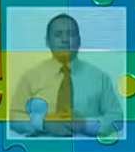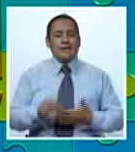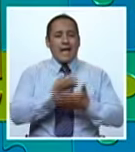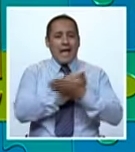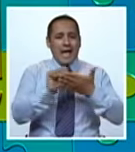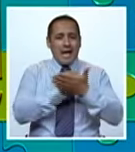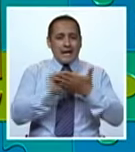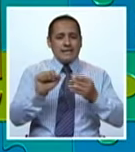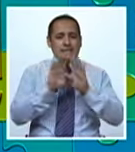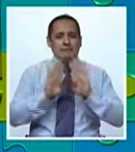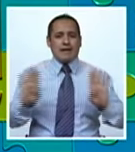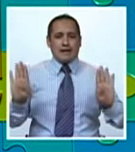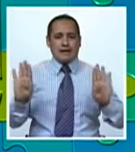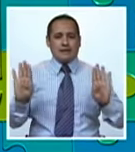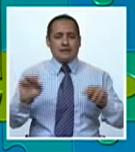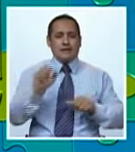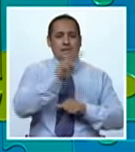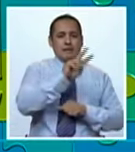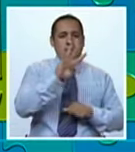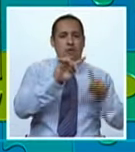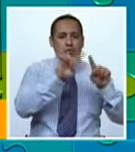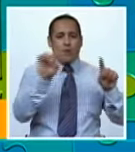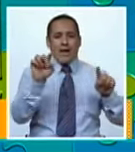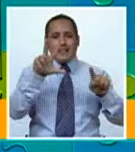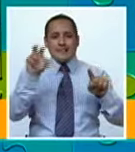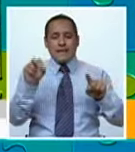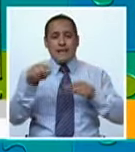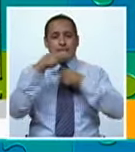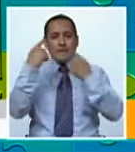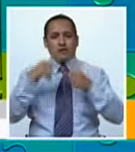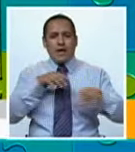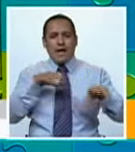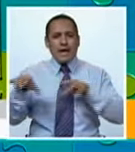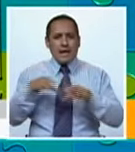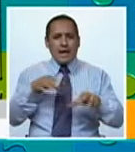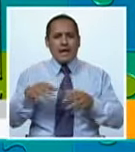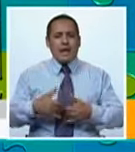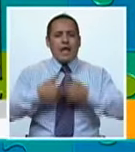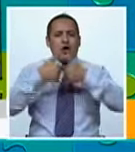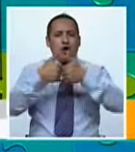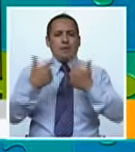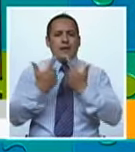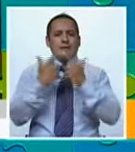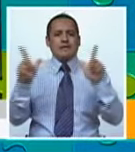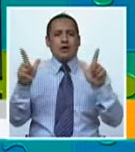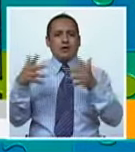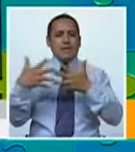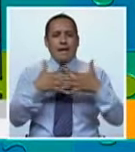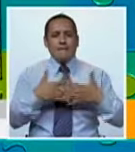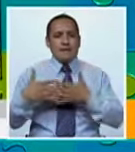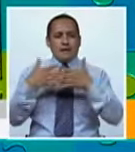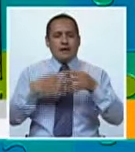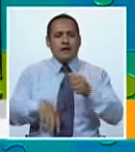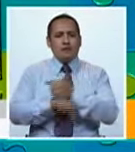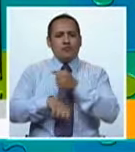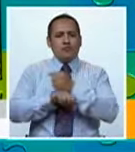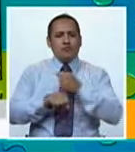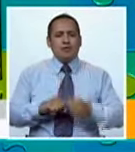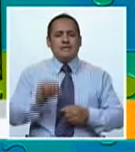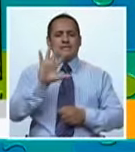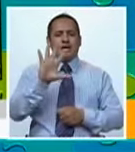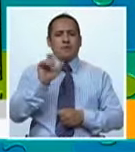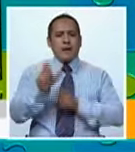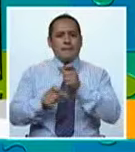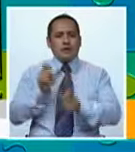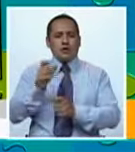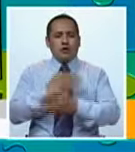Agenda sin barreras. Del 24 al 30 de marzo se realizará la Copa Libertadores de América, fútbol 5 para